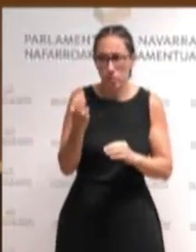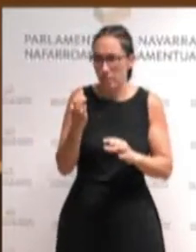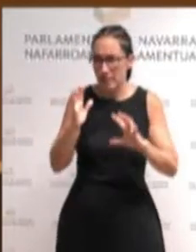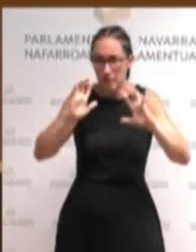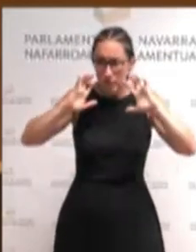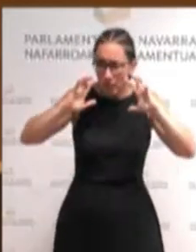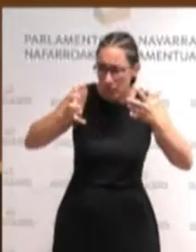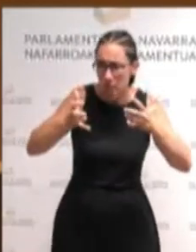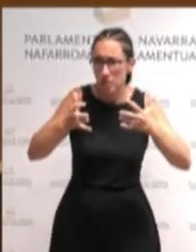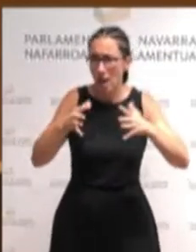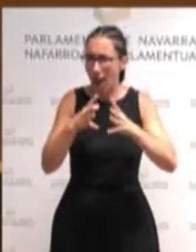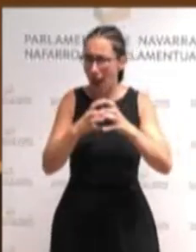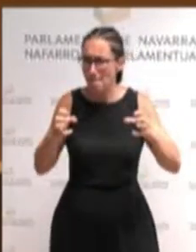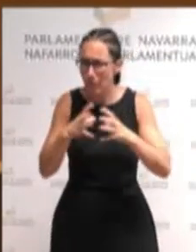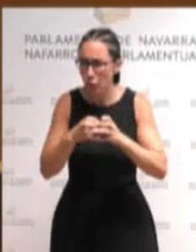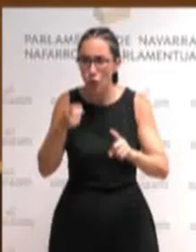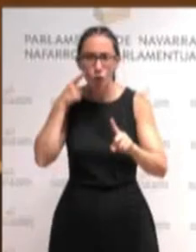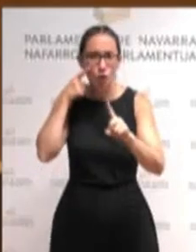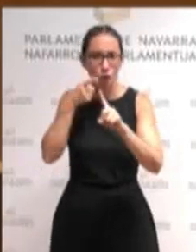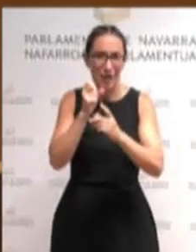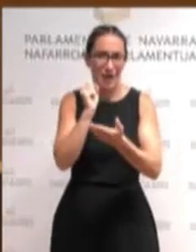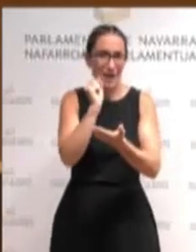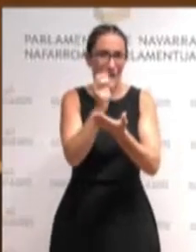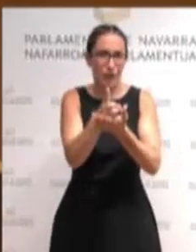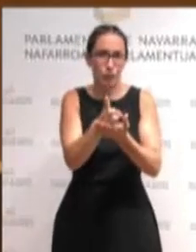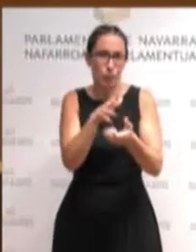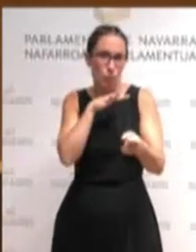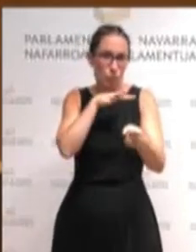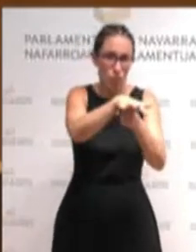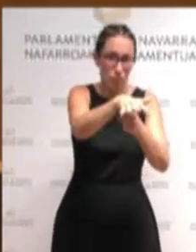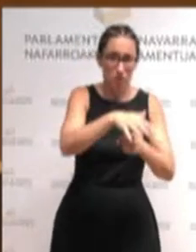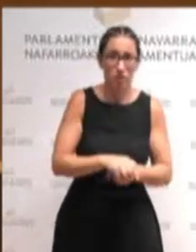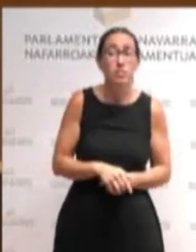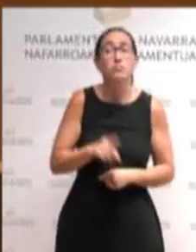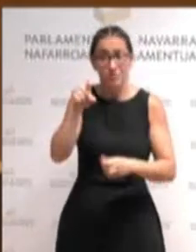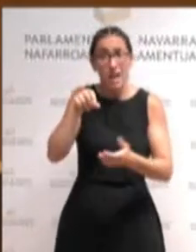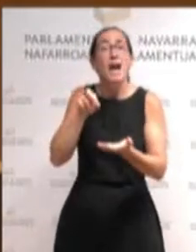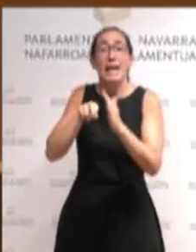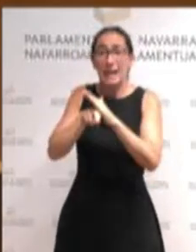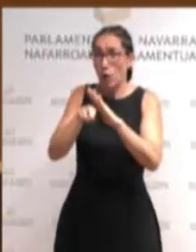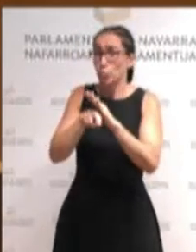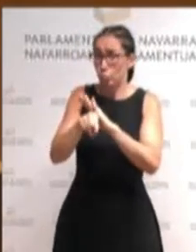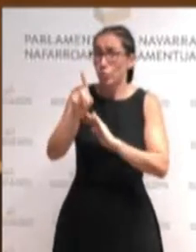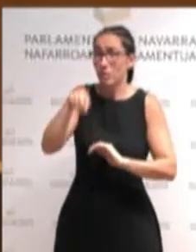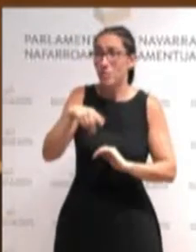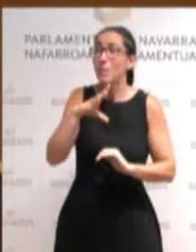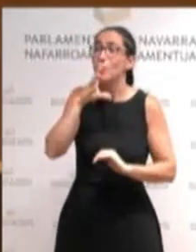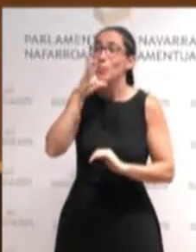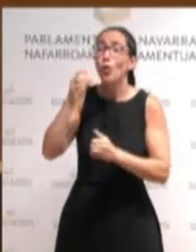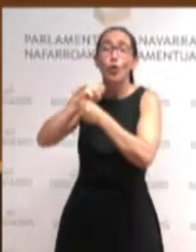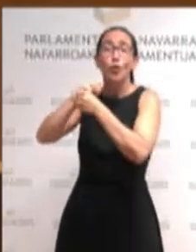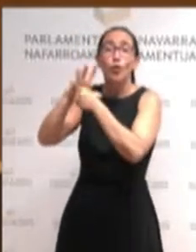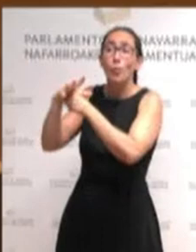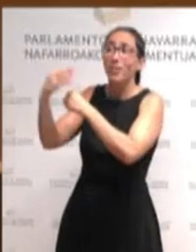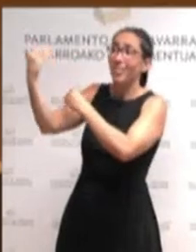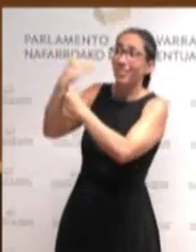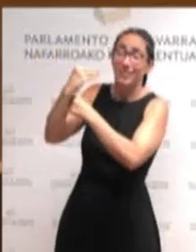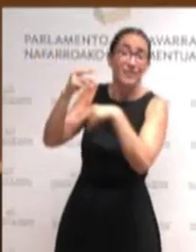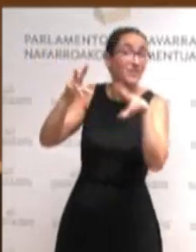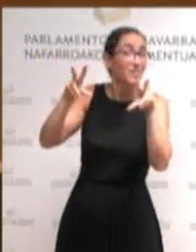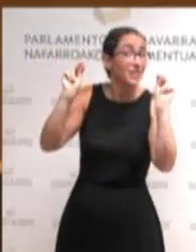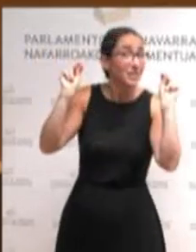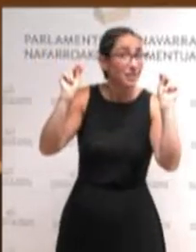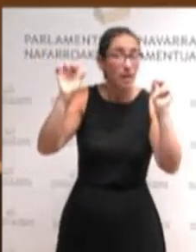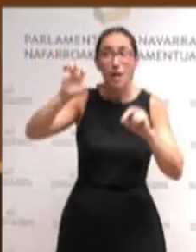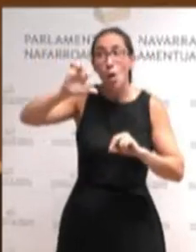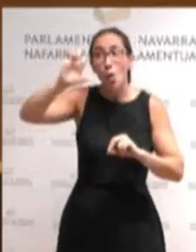y también va a hacer falta disponer de recursos suficientes porque las ayudas COVID se acabaron y los fondos europeos